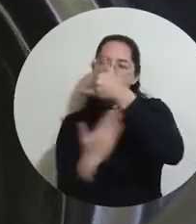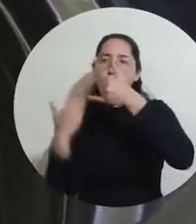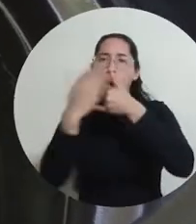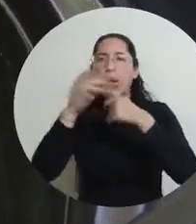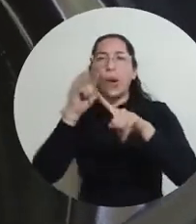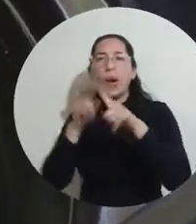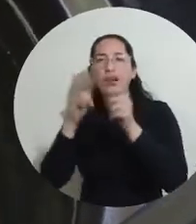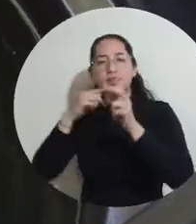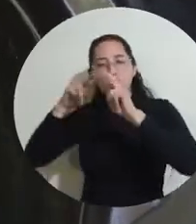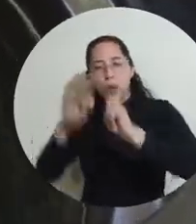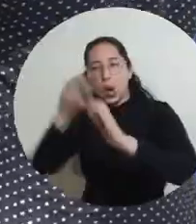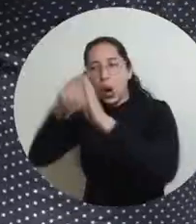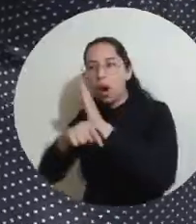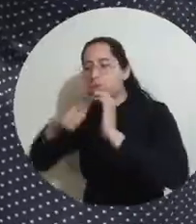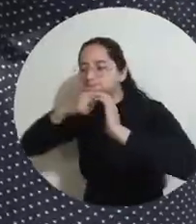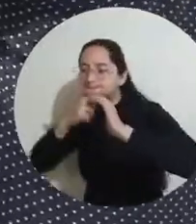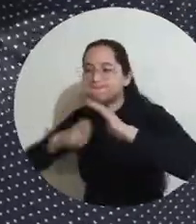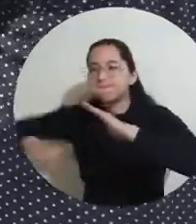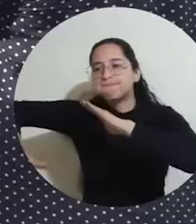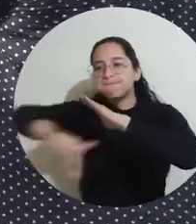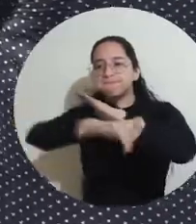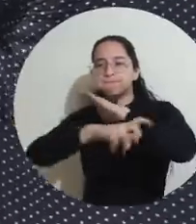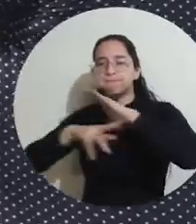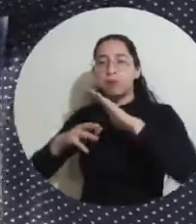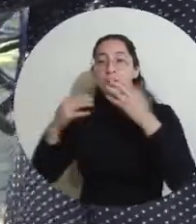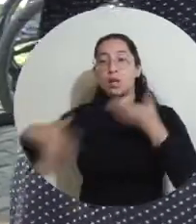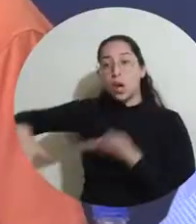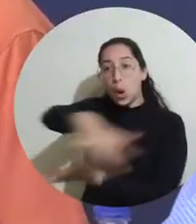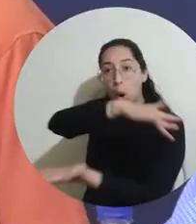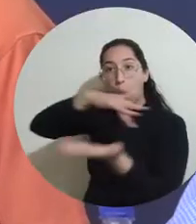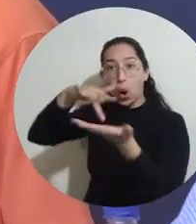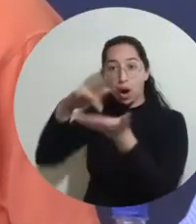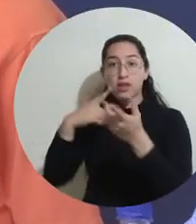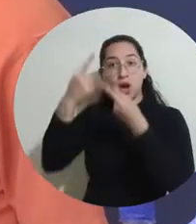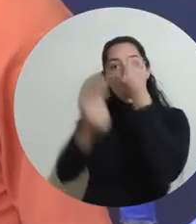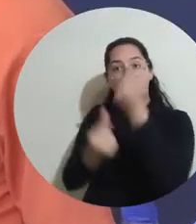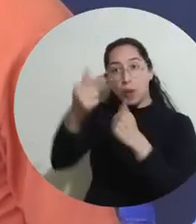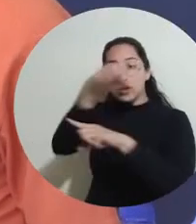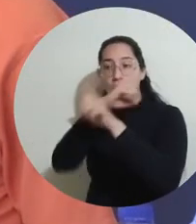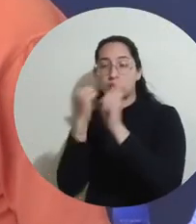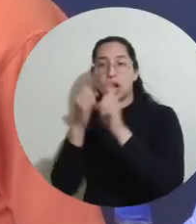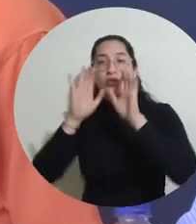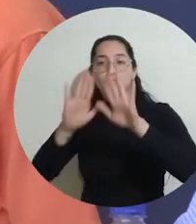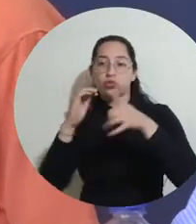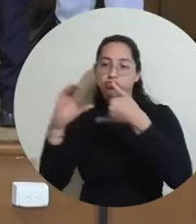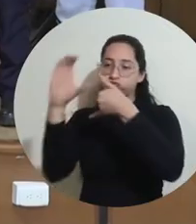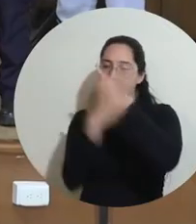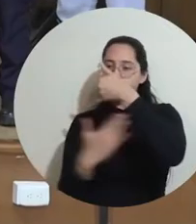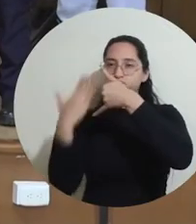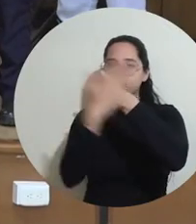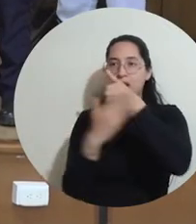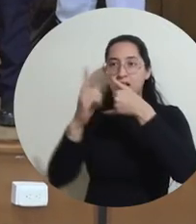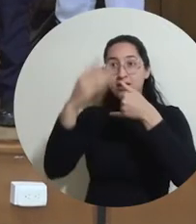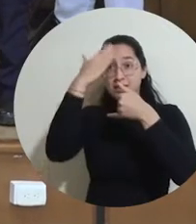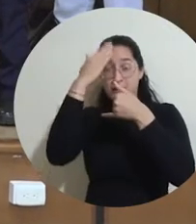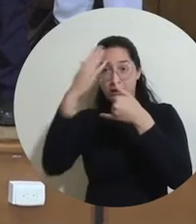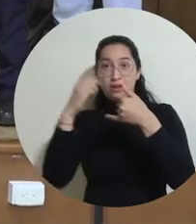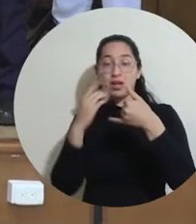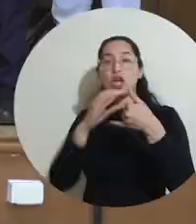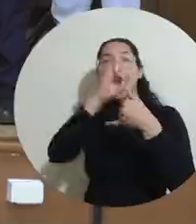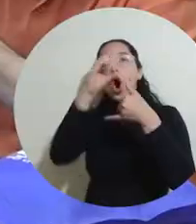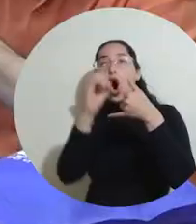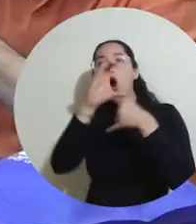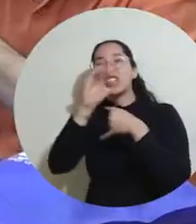pertinencia de la investigación sobre el mar en el contexto geográfico, económico, ambiental y social del país, un territorio compuesto por dos